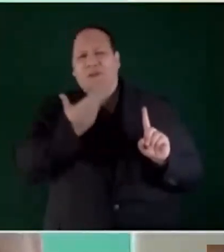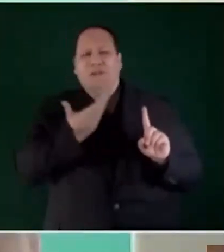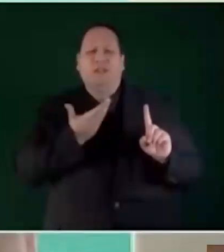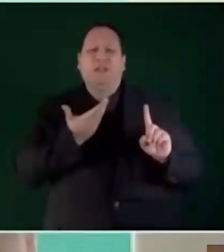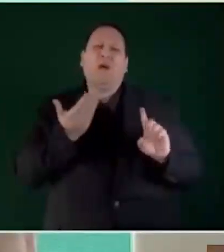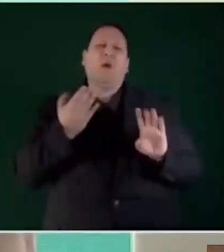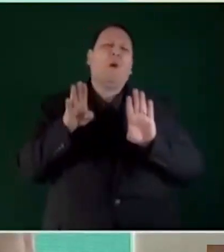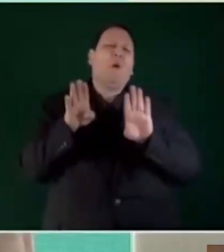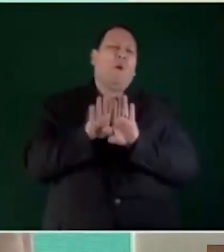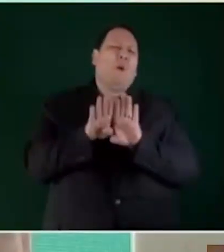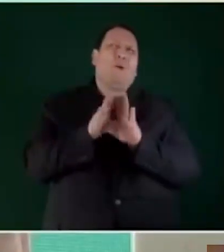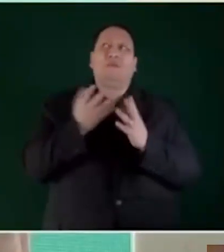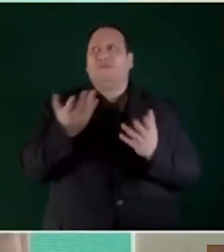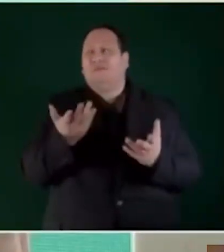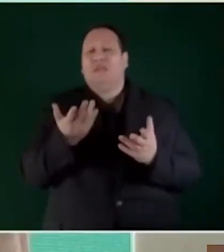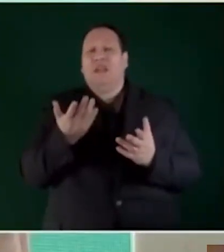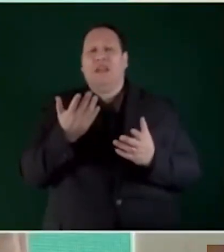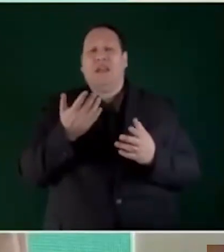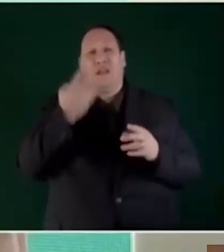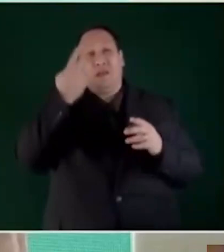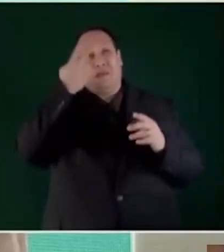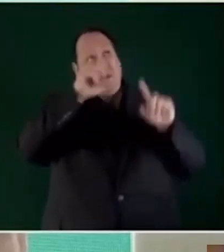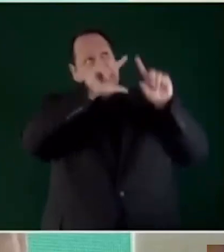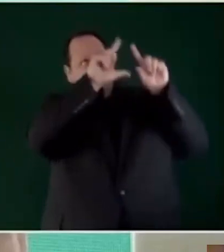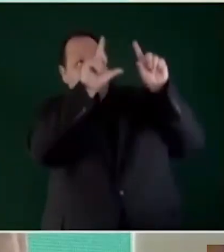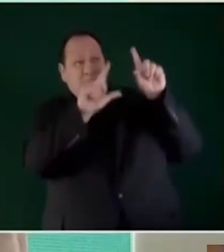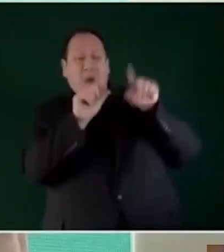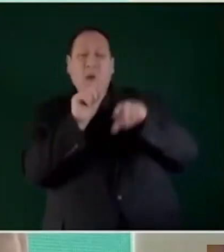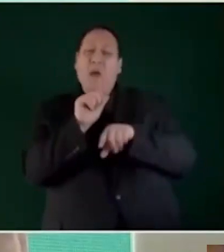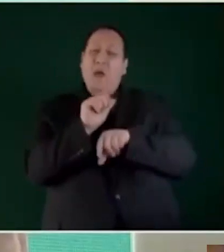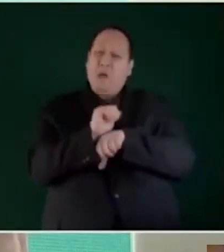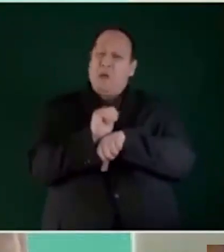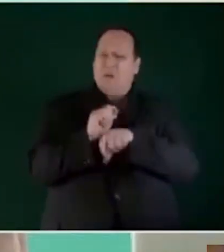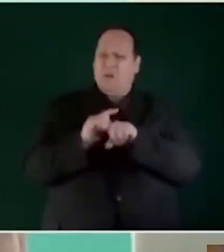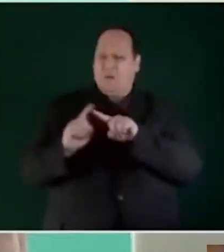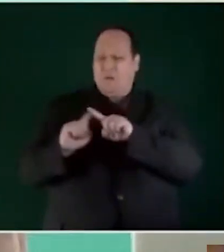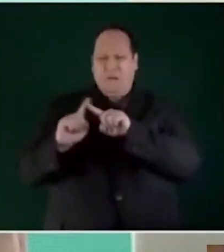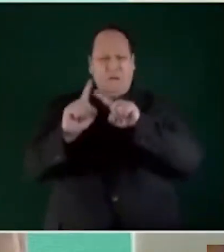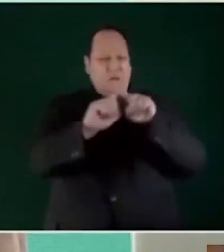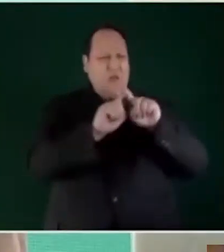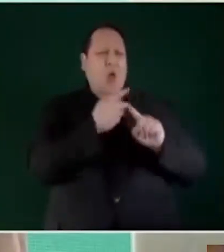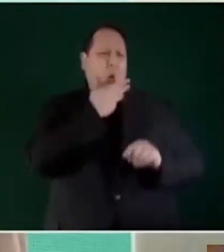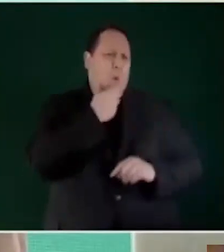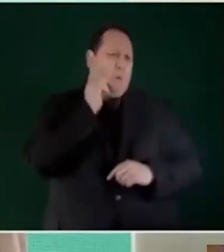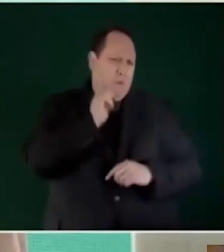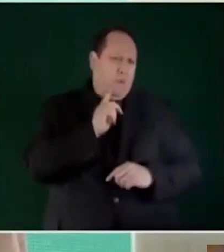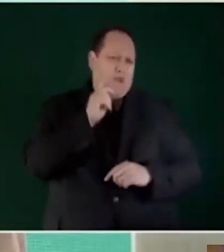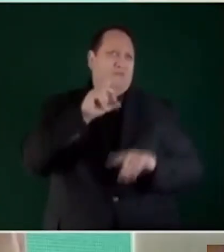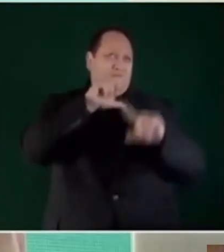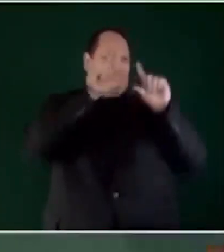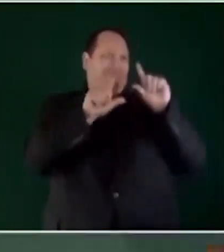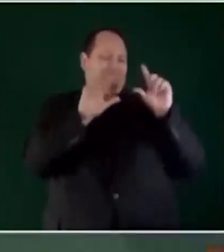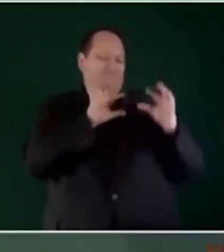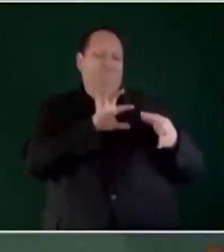buenos artistas, actores de nuestro país.